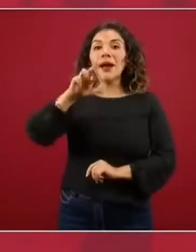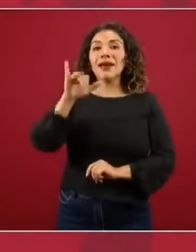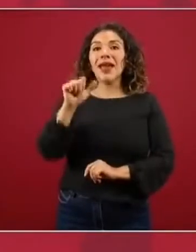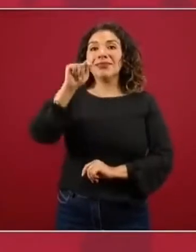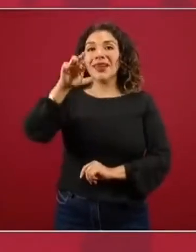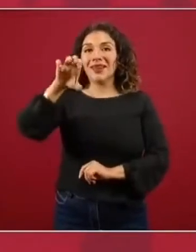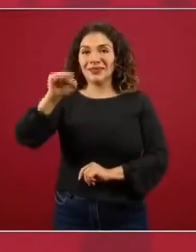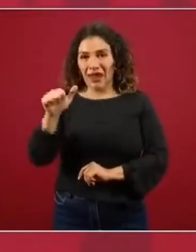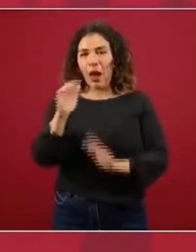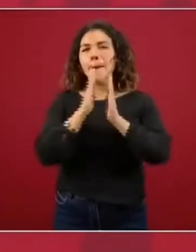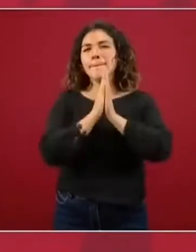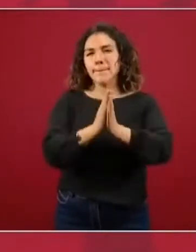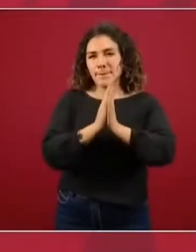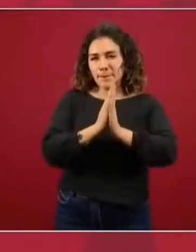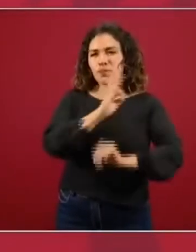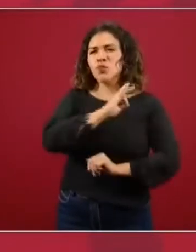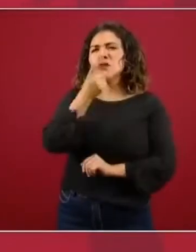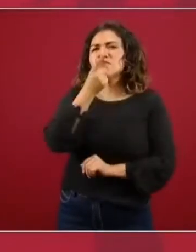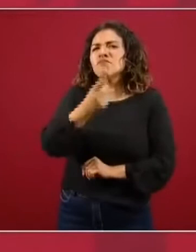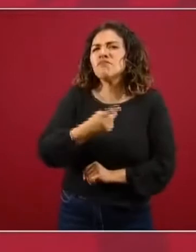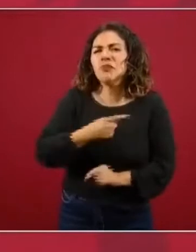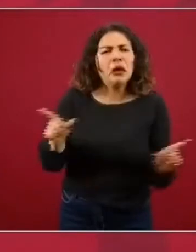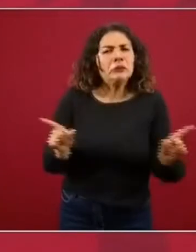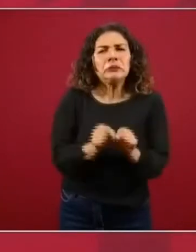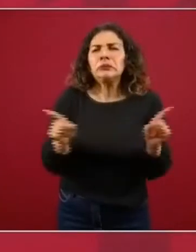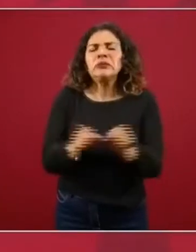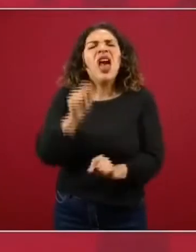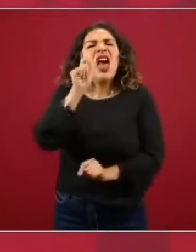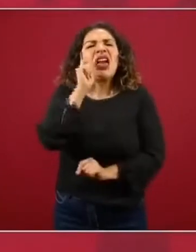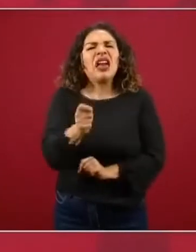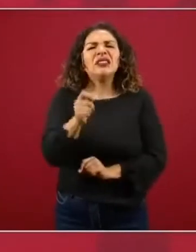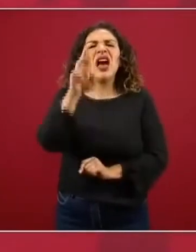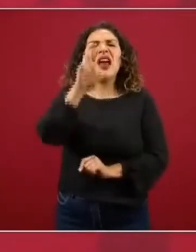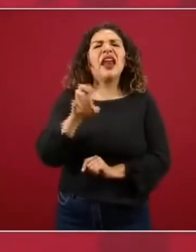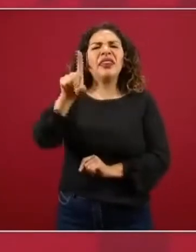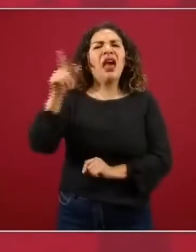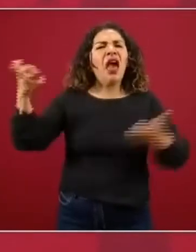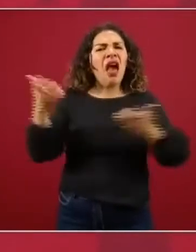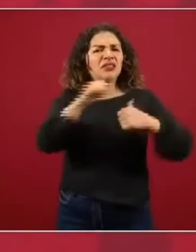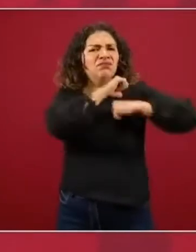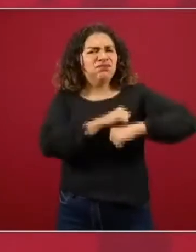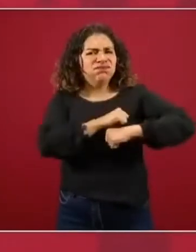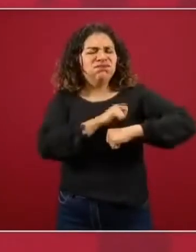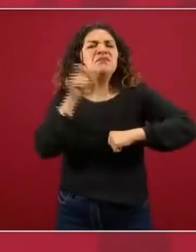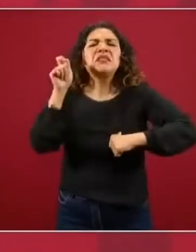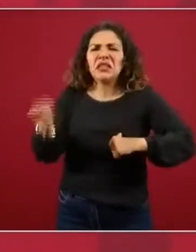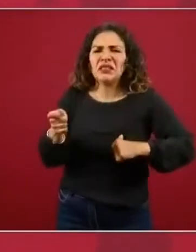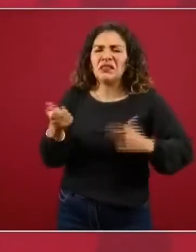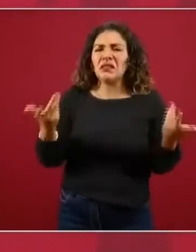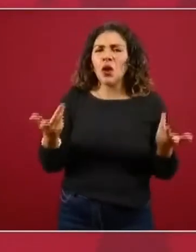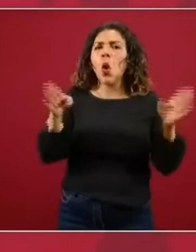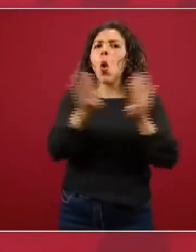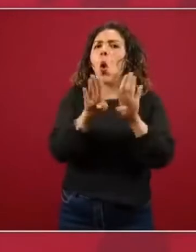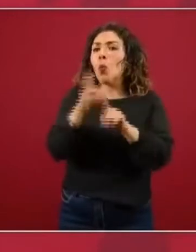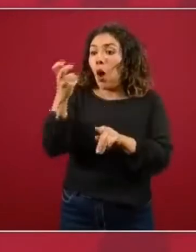pues nos dijera de manera muy breve de qué es la red que ella encabeza y cómo